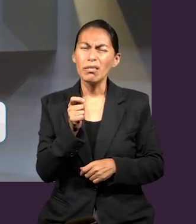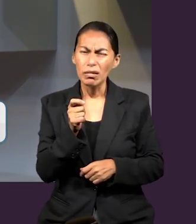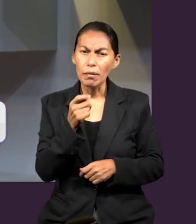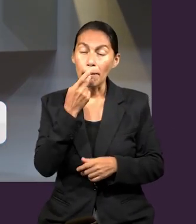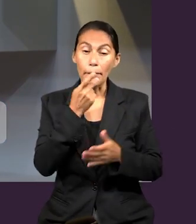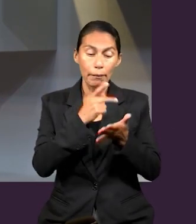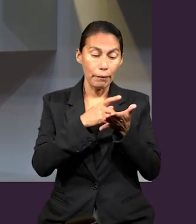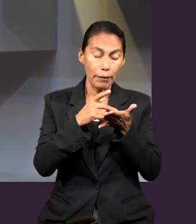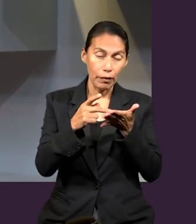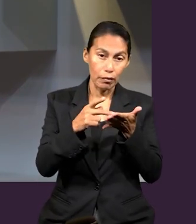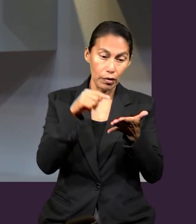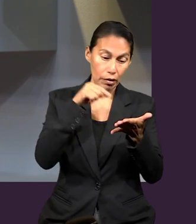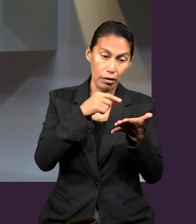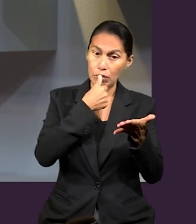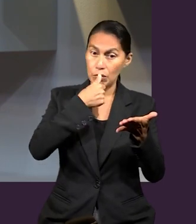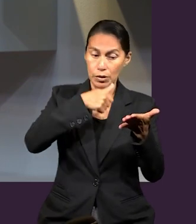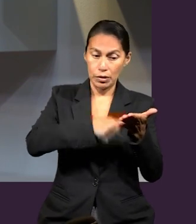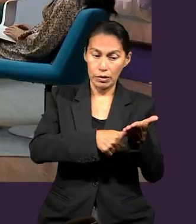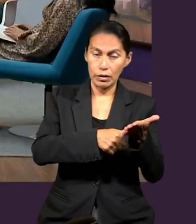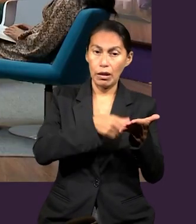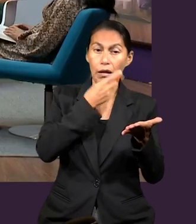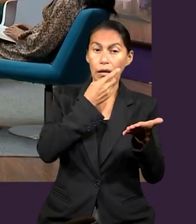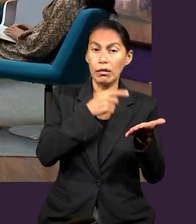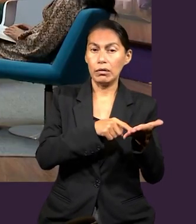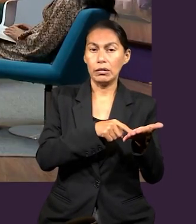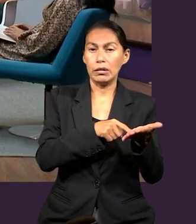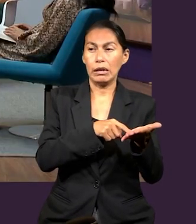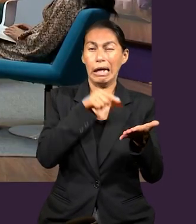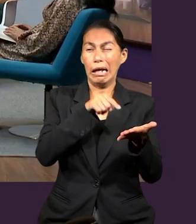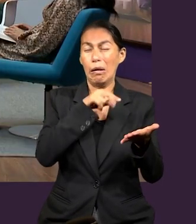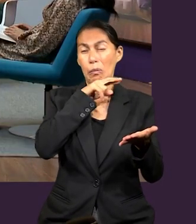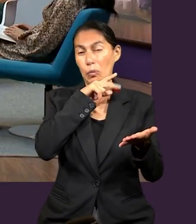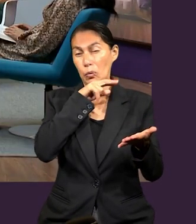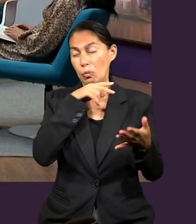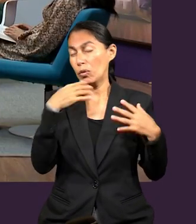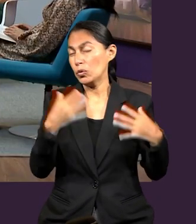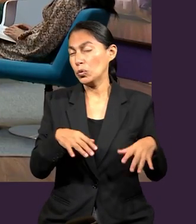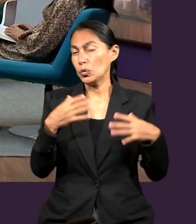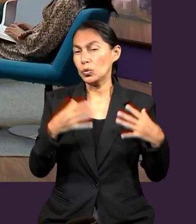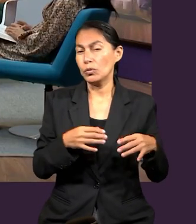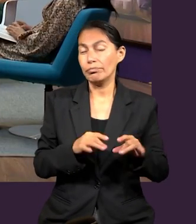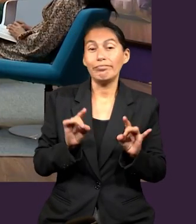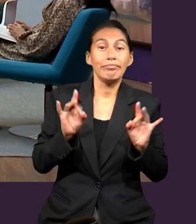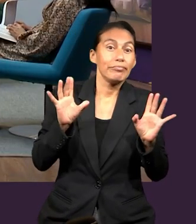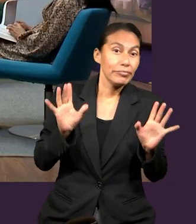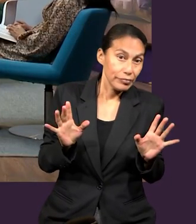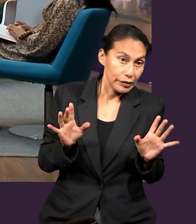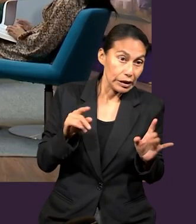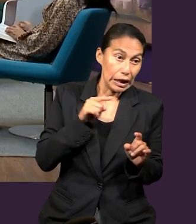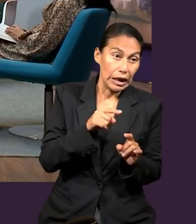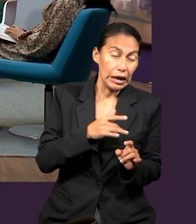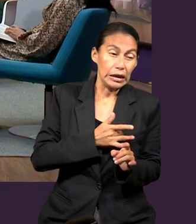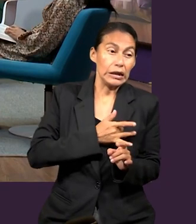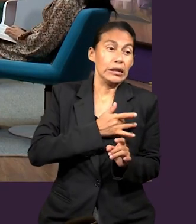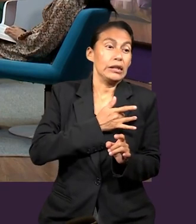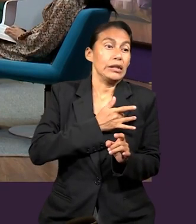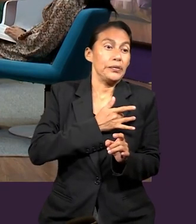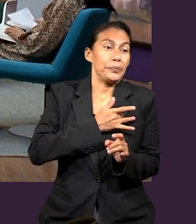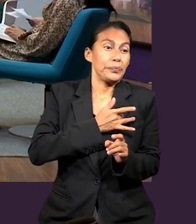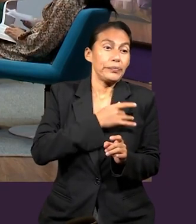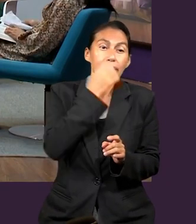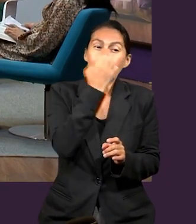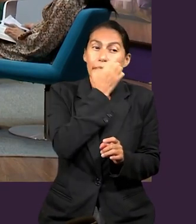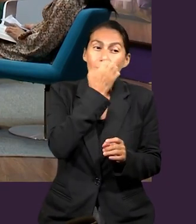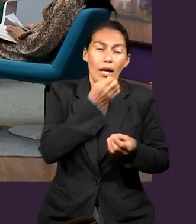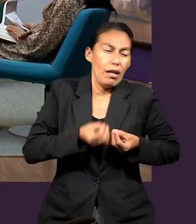nos comparte a través de sus cartas algo que a él le preocupa muchísimo. De repente él tiene el deseo de poder